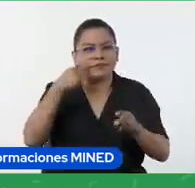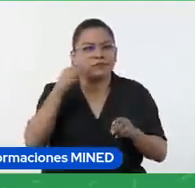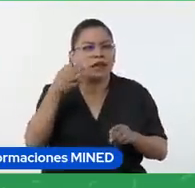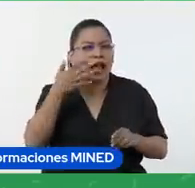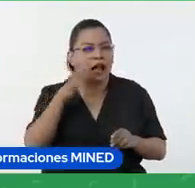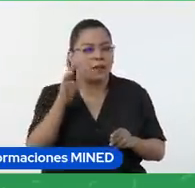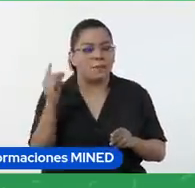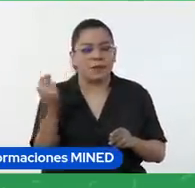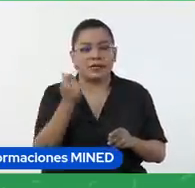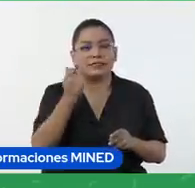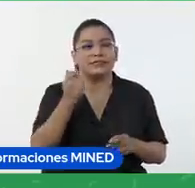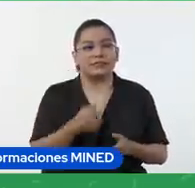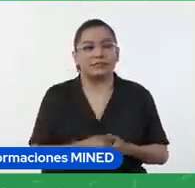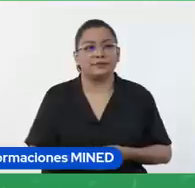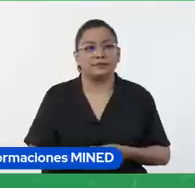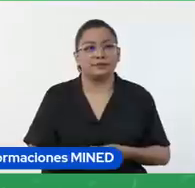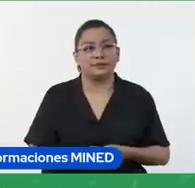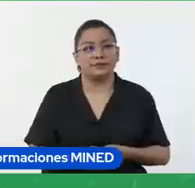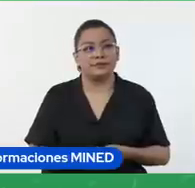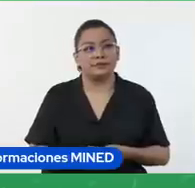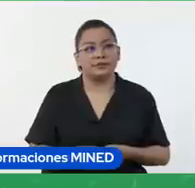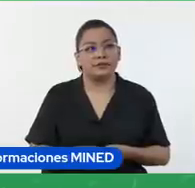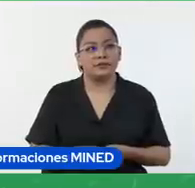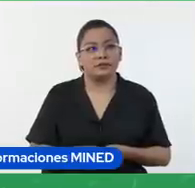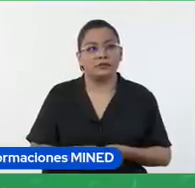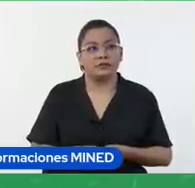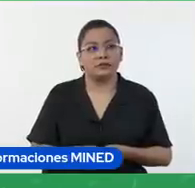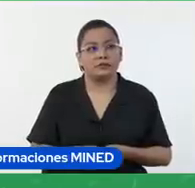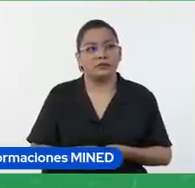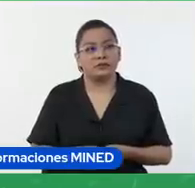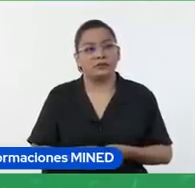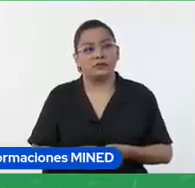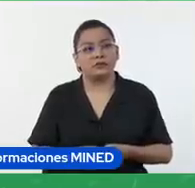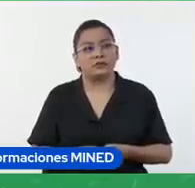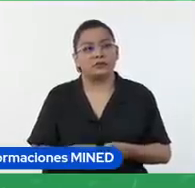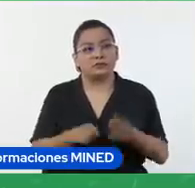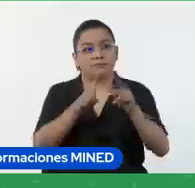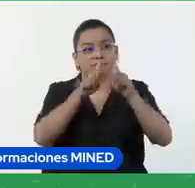esto da para muchos tipos de actividades